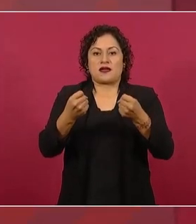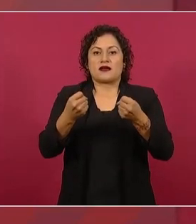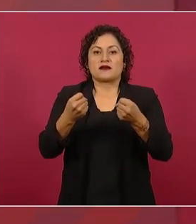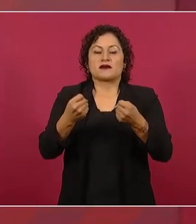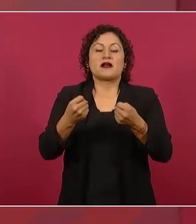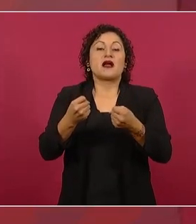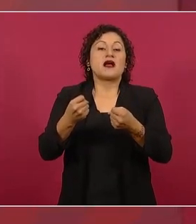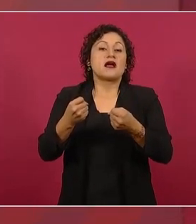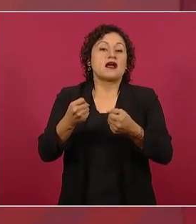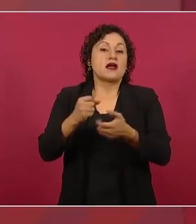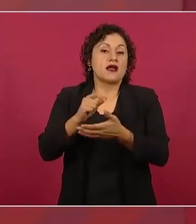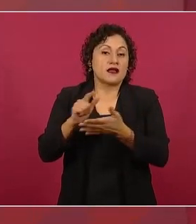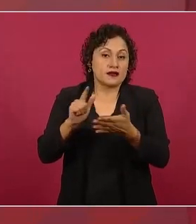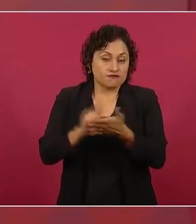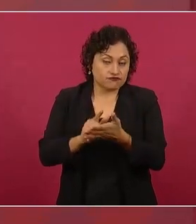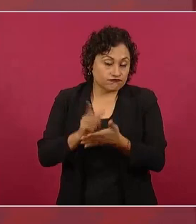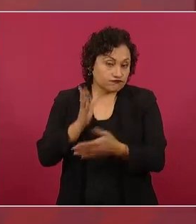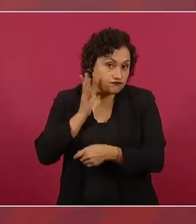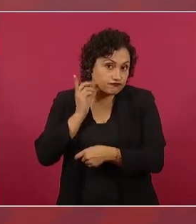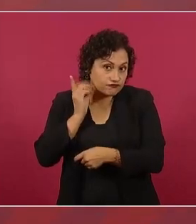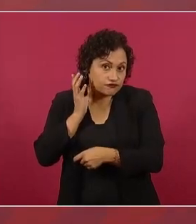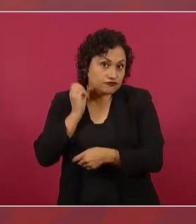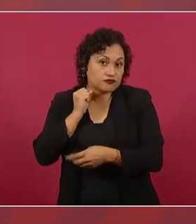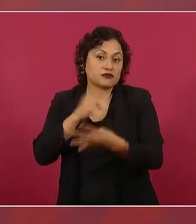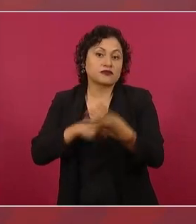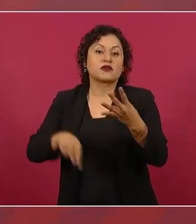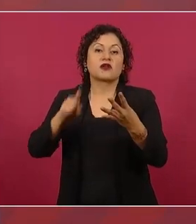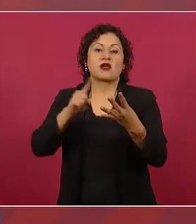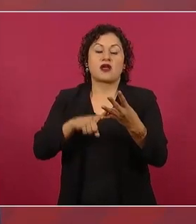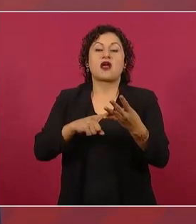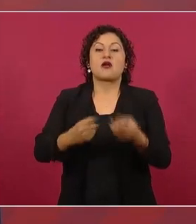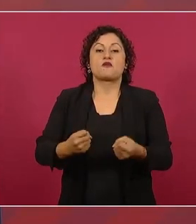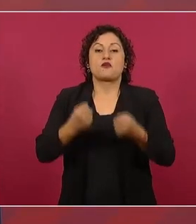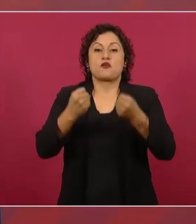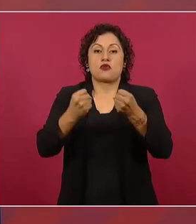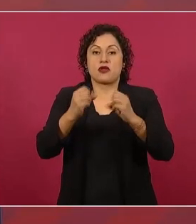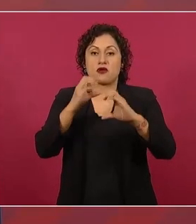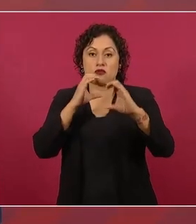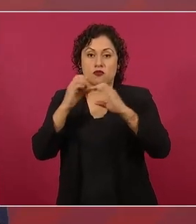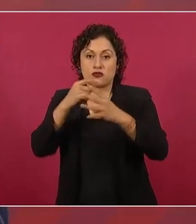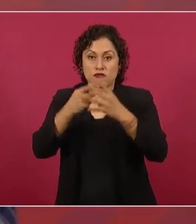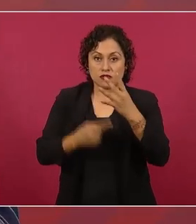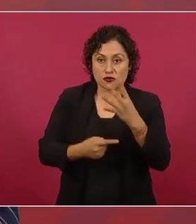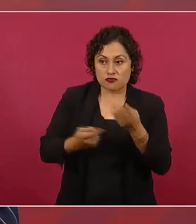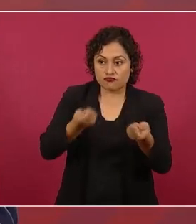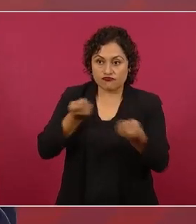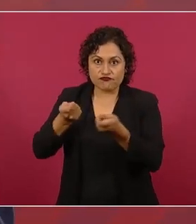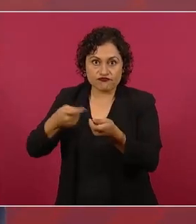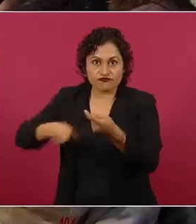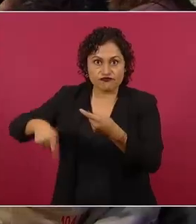legislativo y al poder mediático. Entonces,